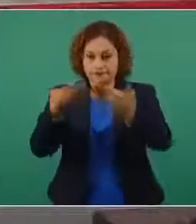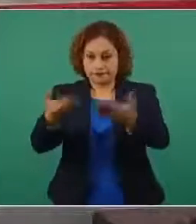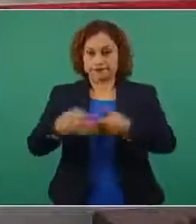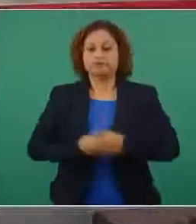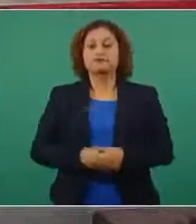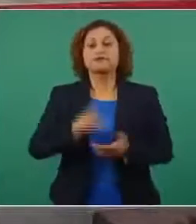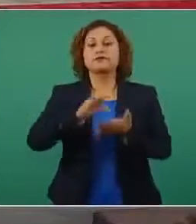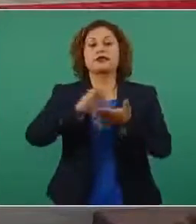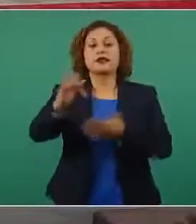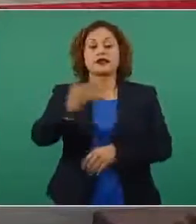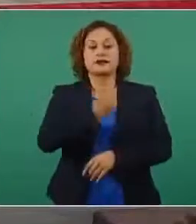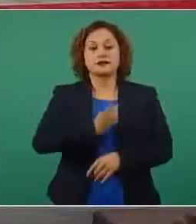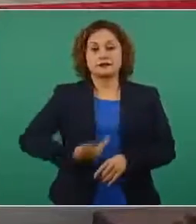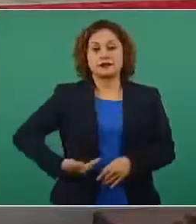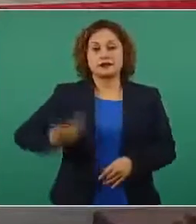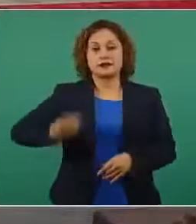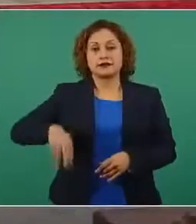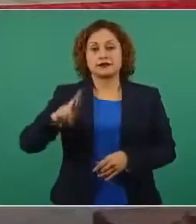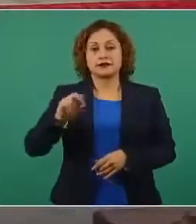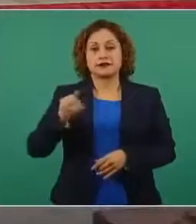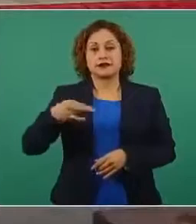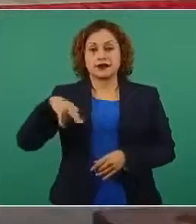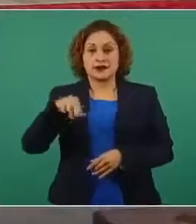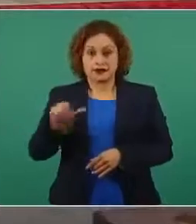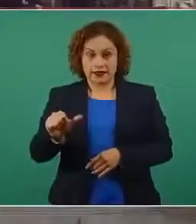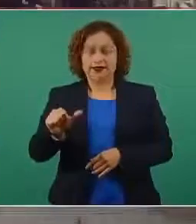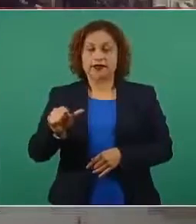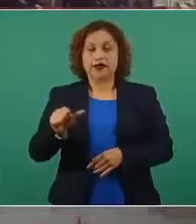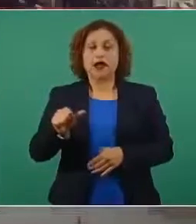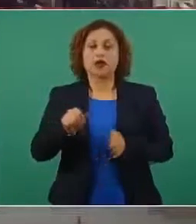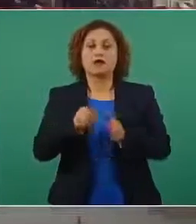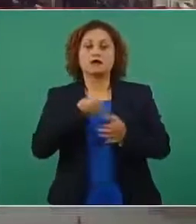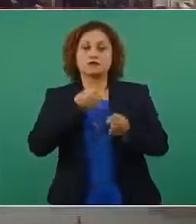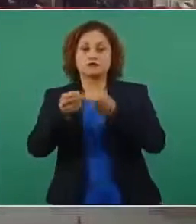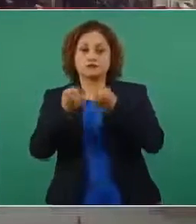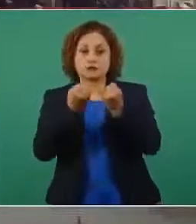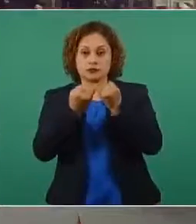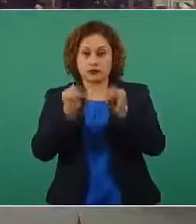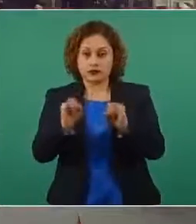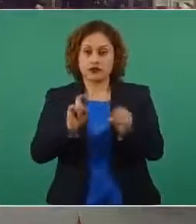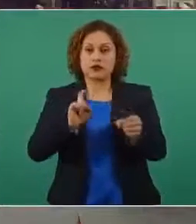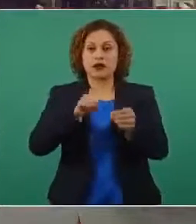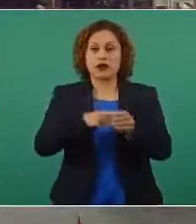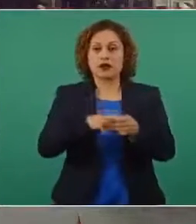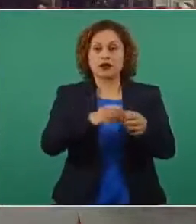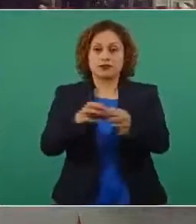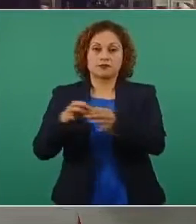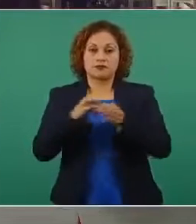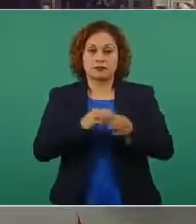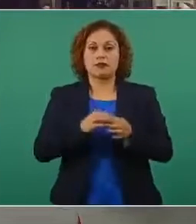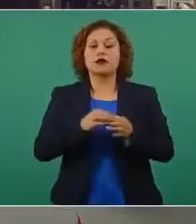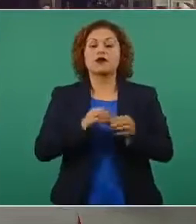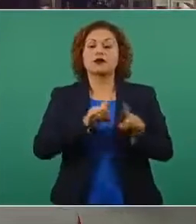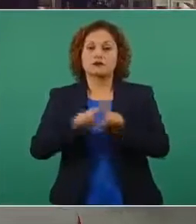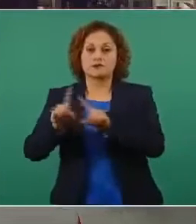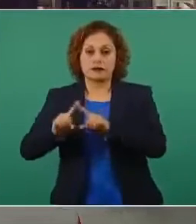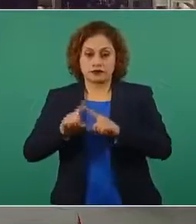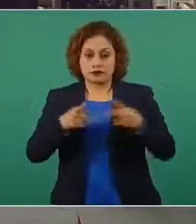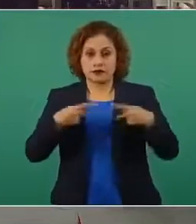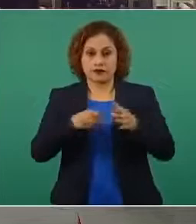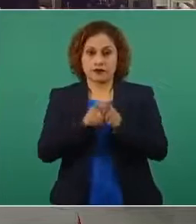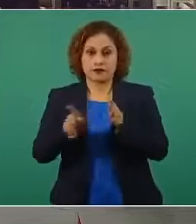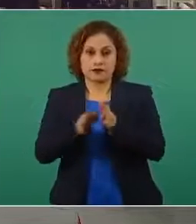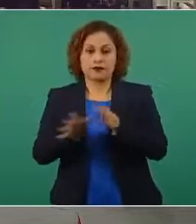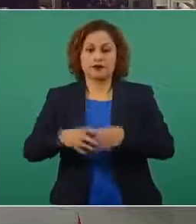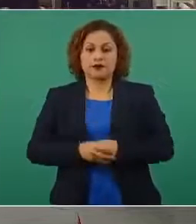gracias presidente reina y de rán mire reportera independiente y para la alianza de medios y gracias por el pase por